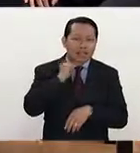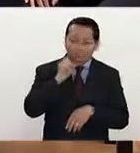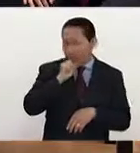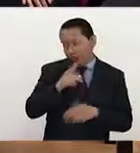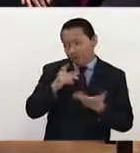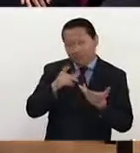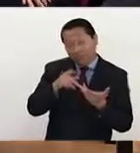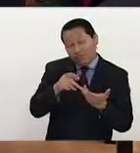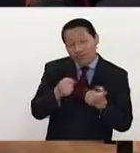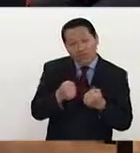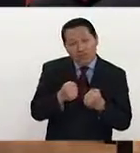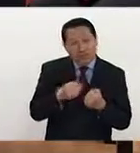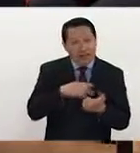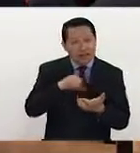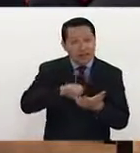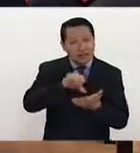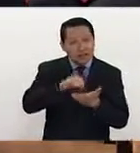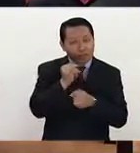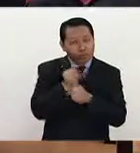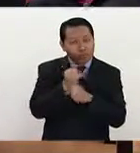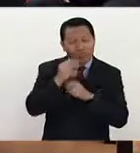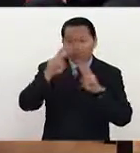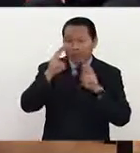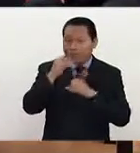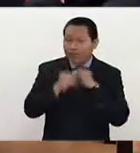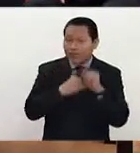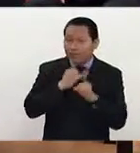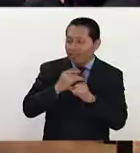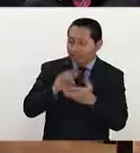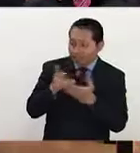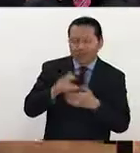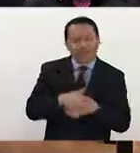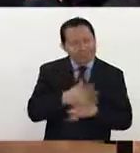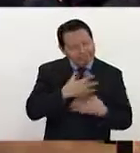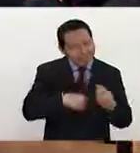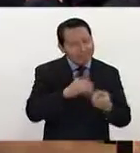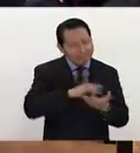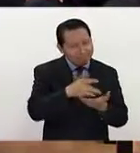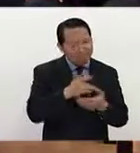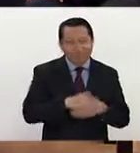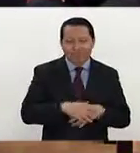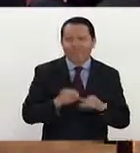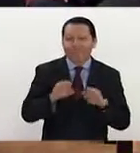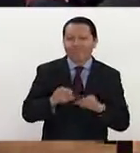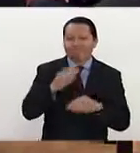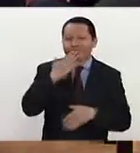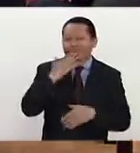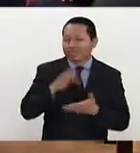estupendo centro de investigación en asuntos internacionales. Gracias, Omar. Gracias, Omar. está mi ejemplo. Muchas gracias.